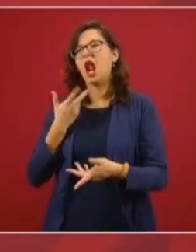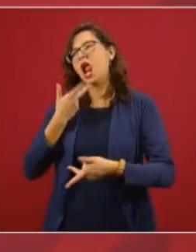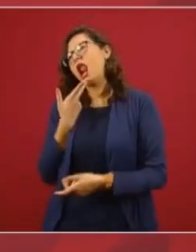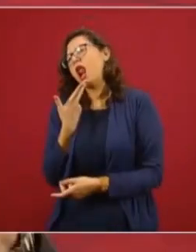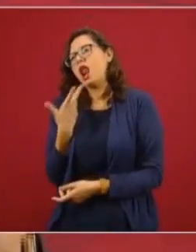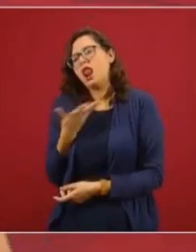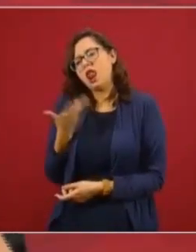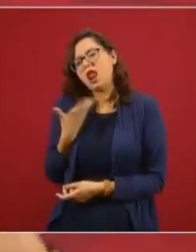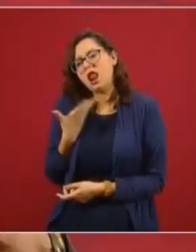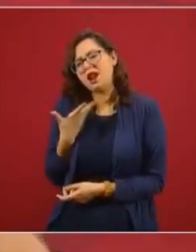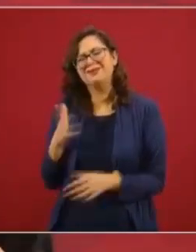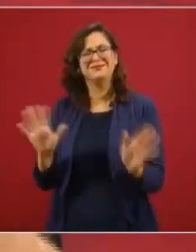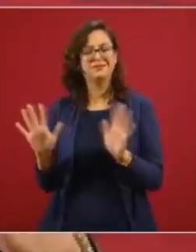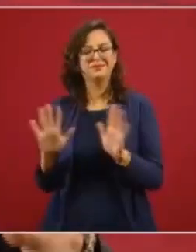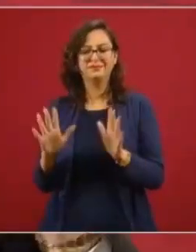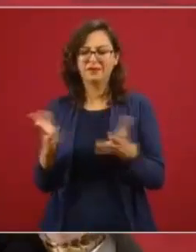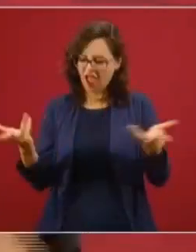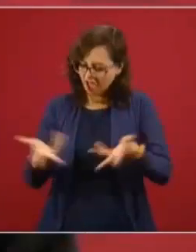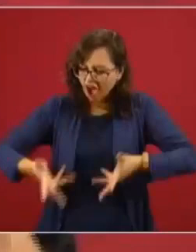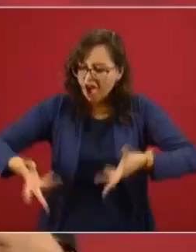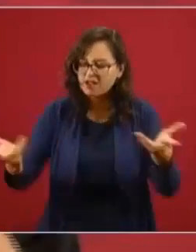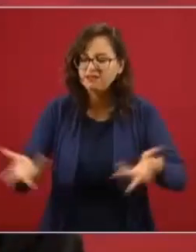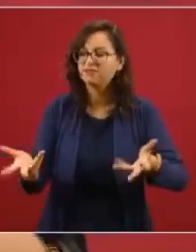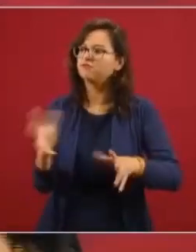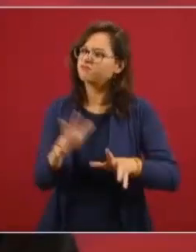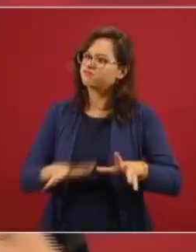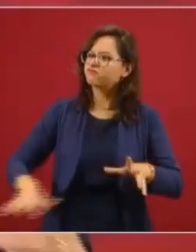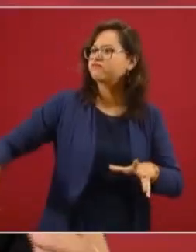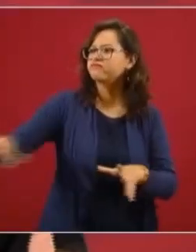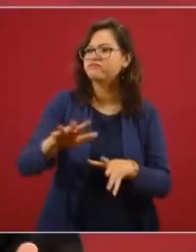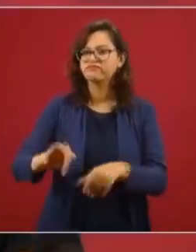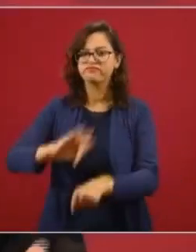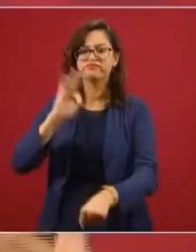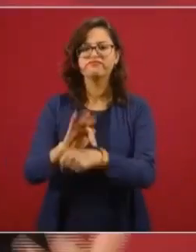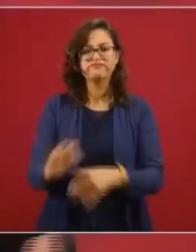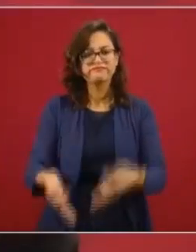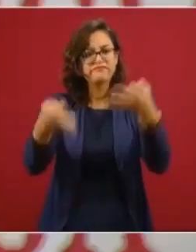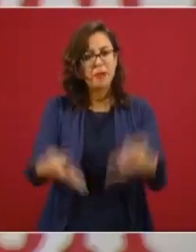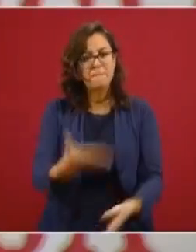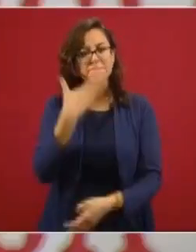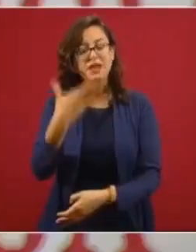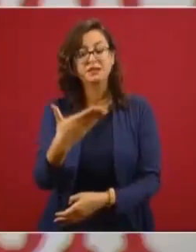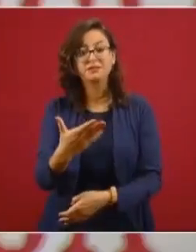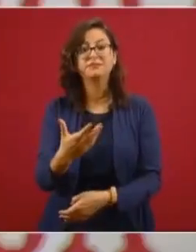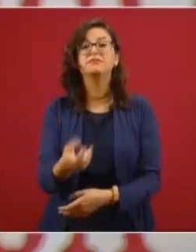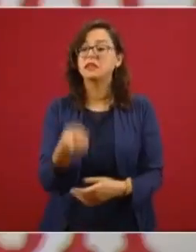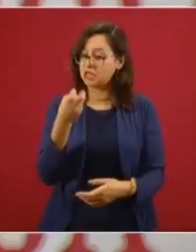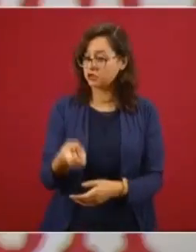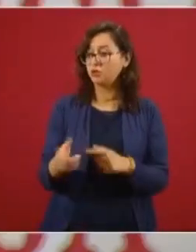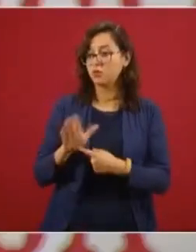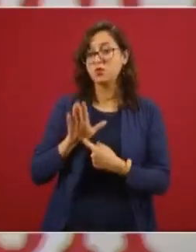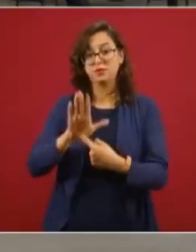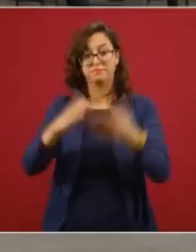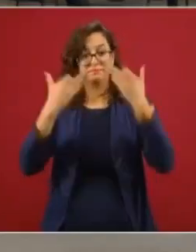Esto es garantizar que la población de nuestros países y de América Latina y Caribe tenga acceso a la vacuna. Bueno, dicho esto, le